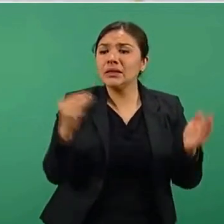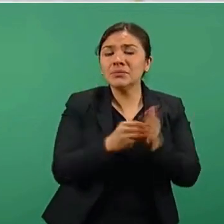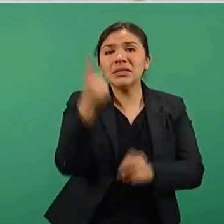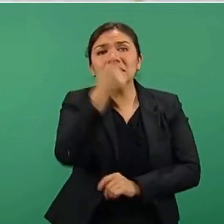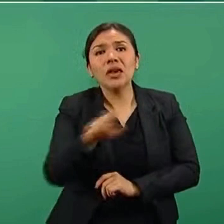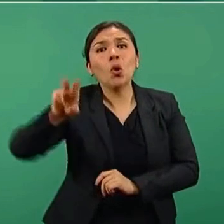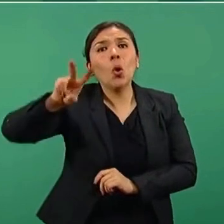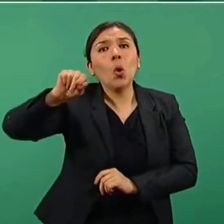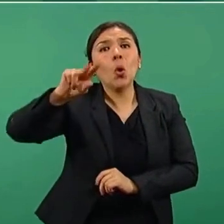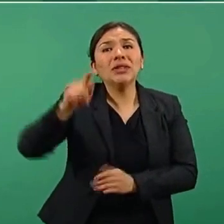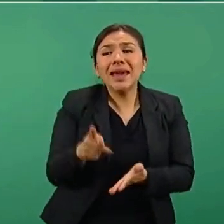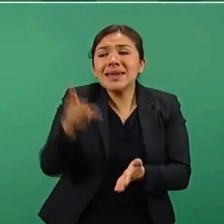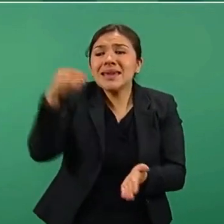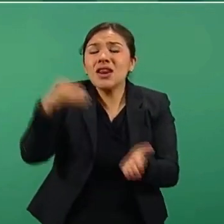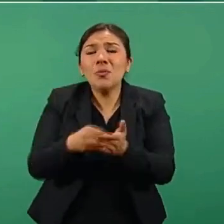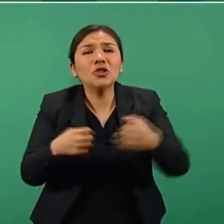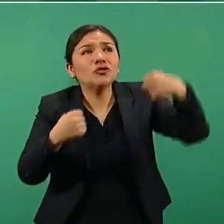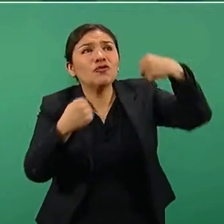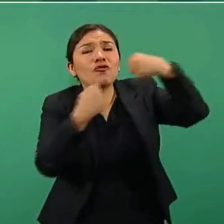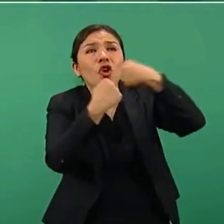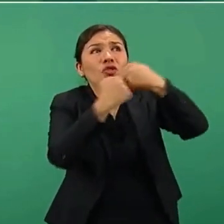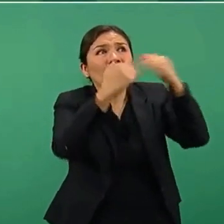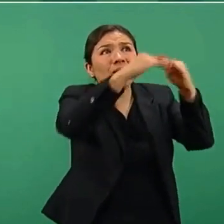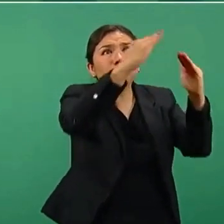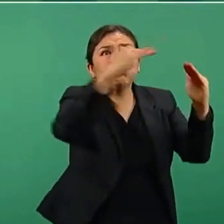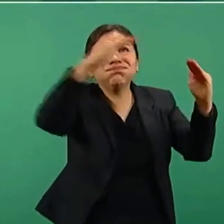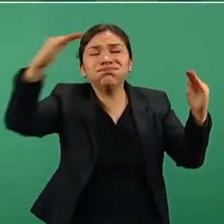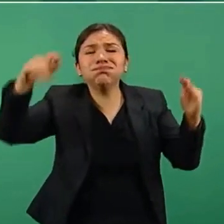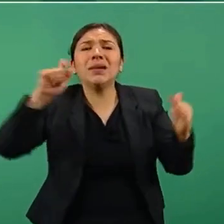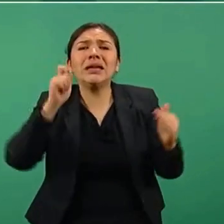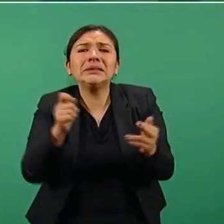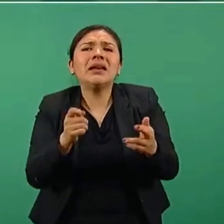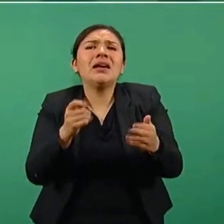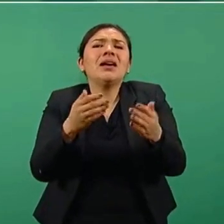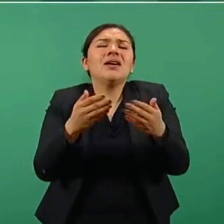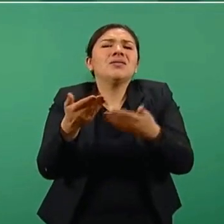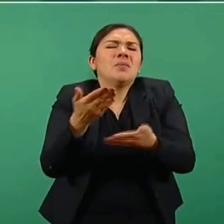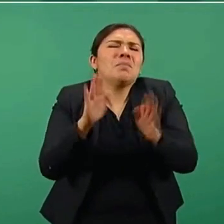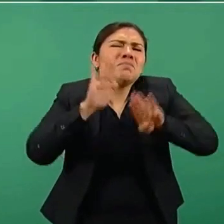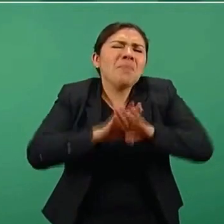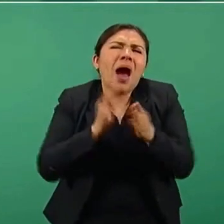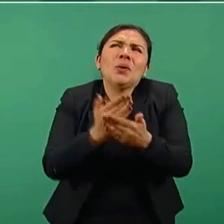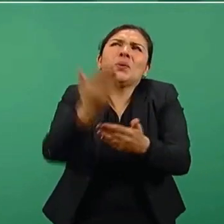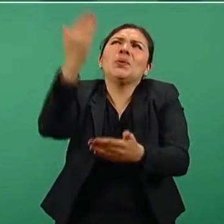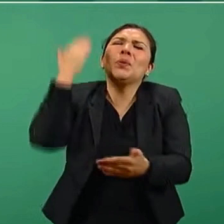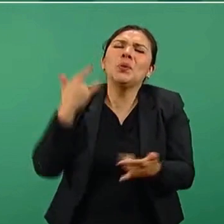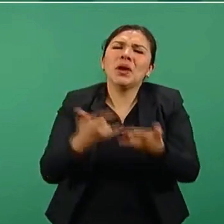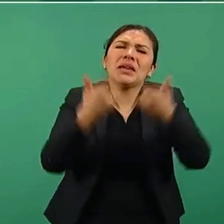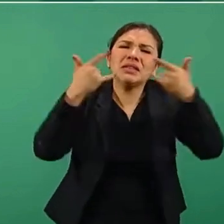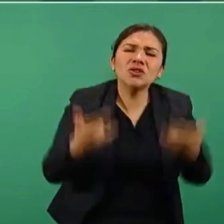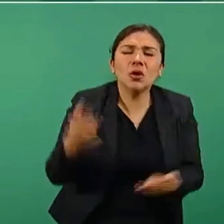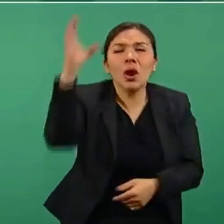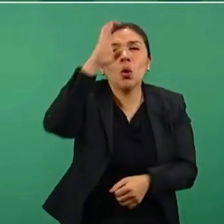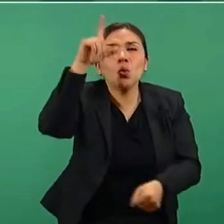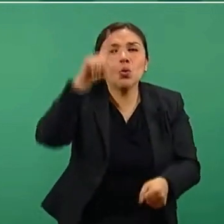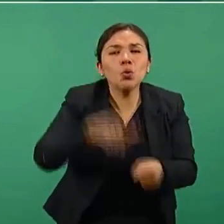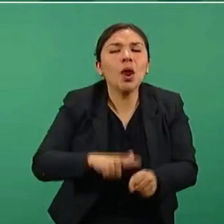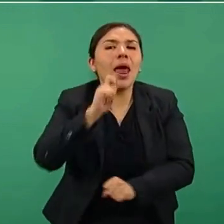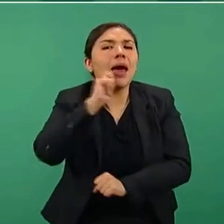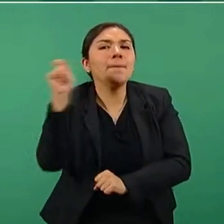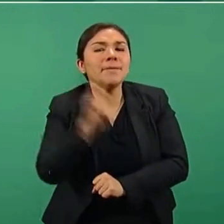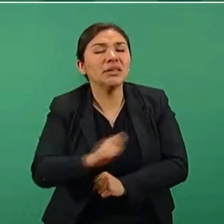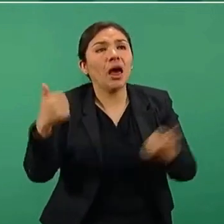kilómetros de frontera, tenemos relaciones históricas, culturales, de amistad con el pueblo